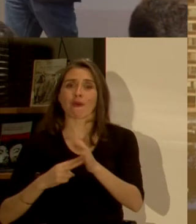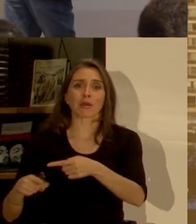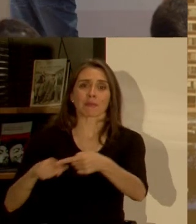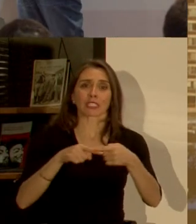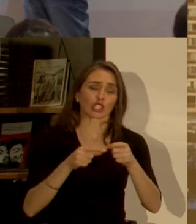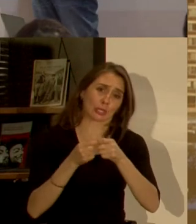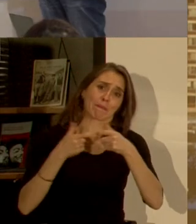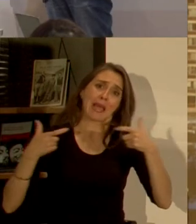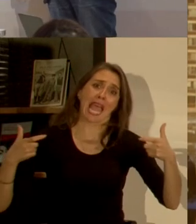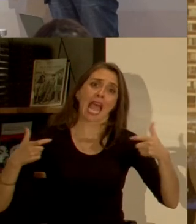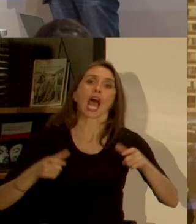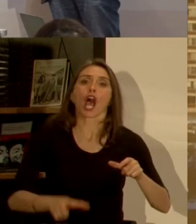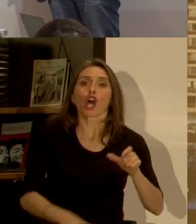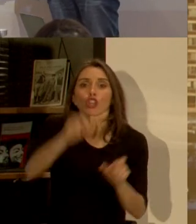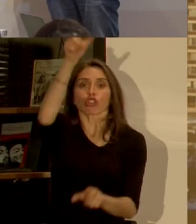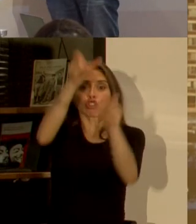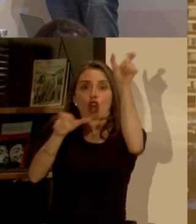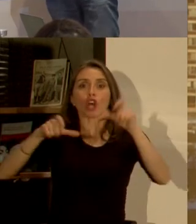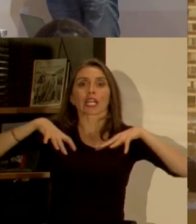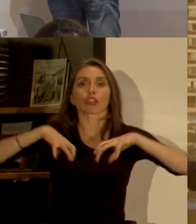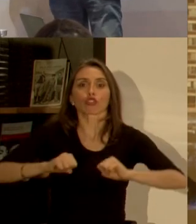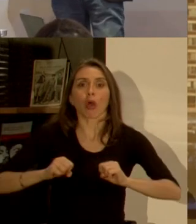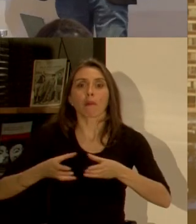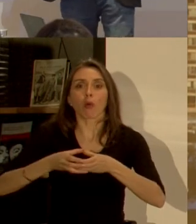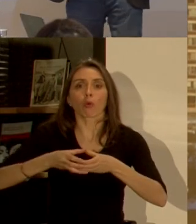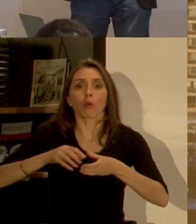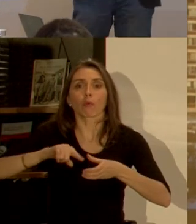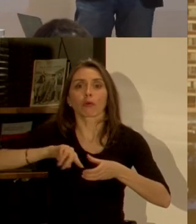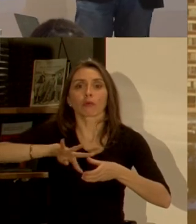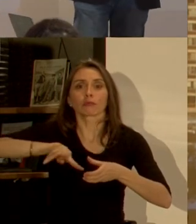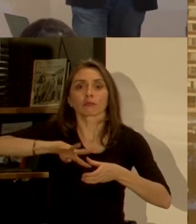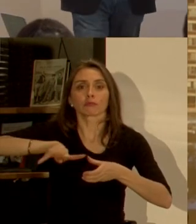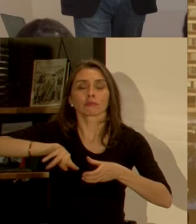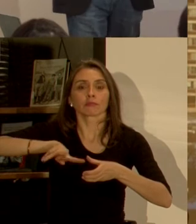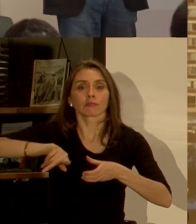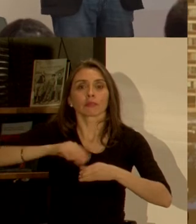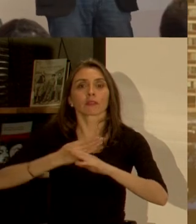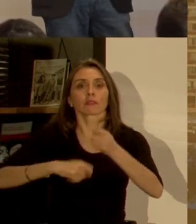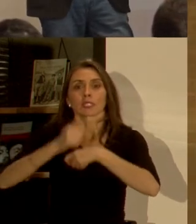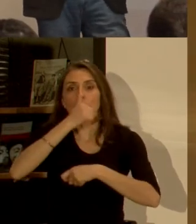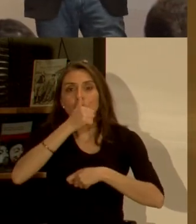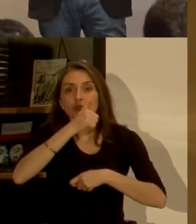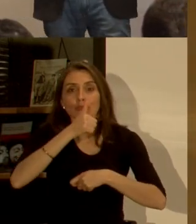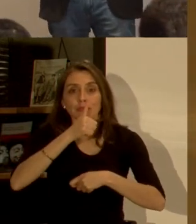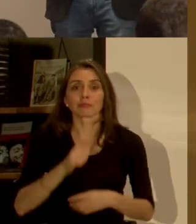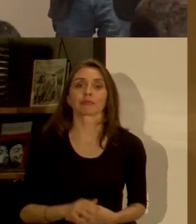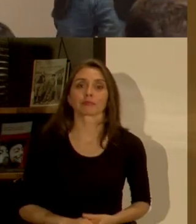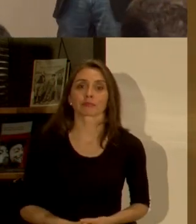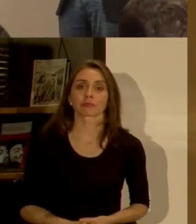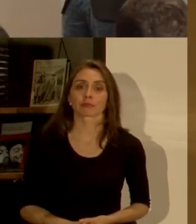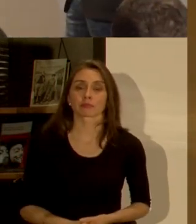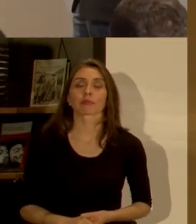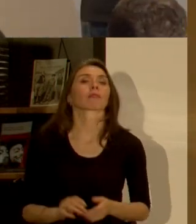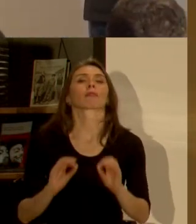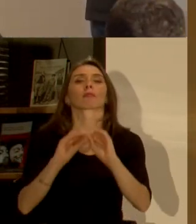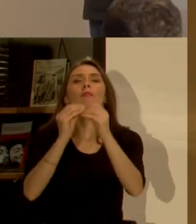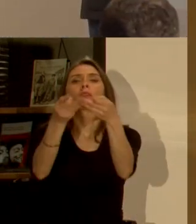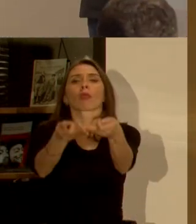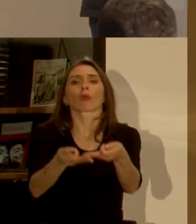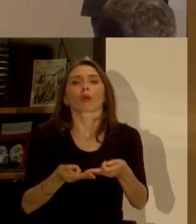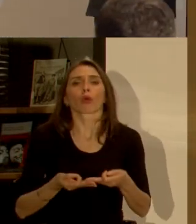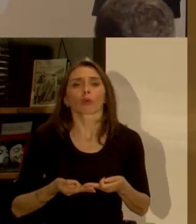descararon al punto que las torres estaban tomadas completas por bandas violentas de narcotraficantes en conclusión